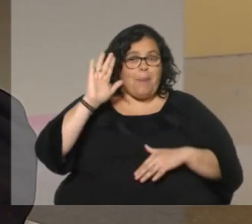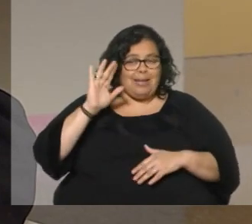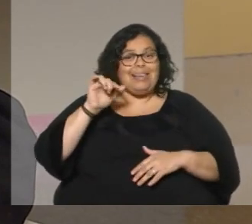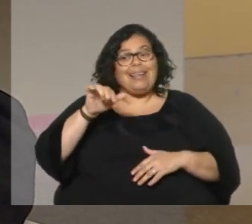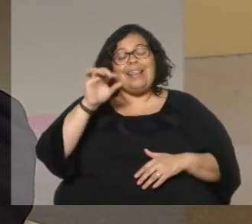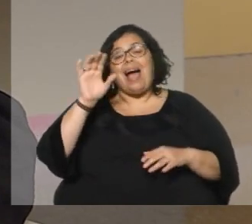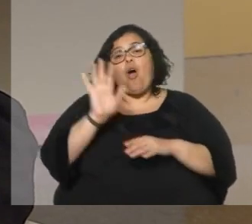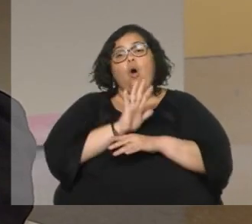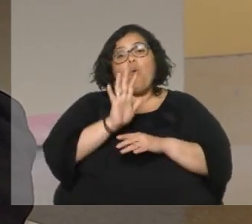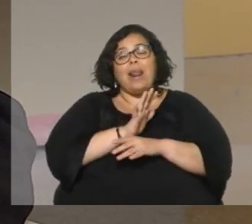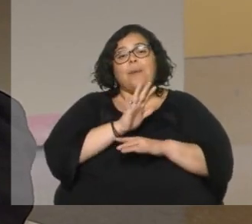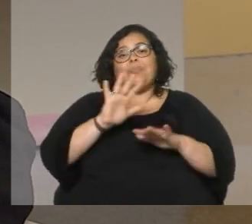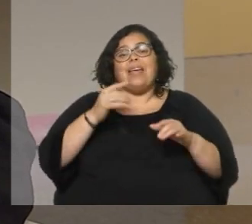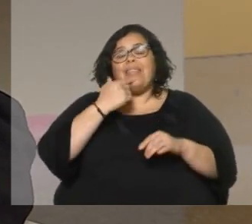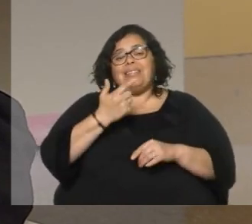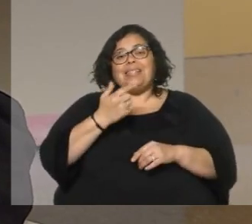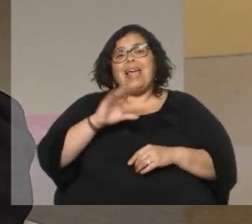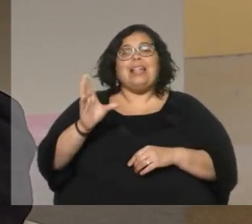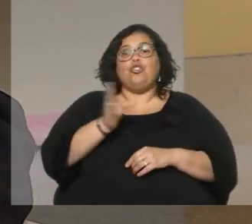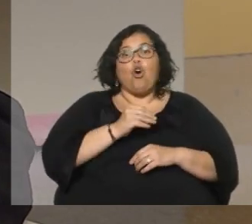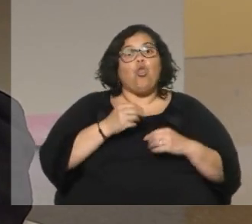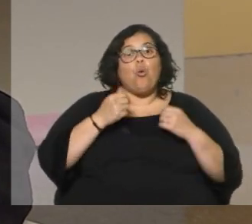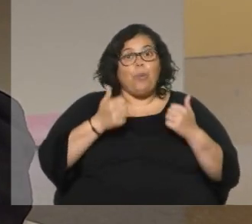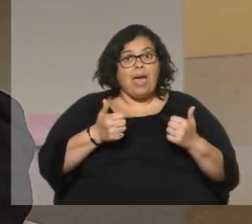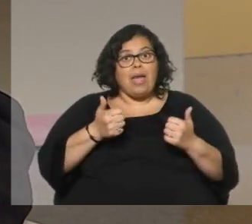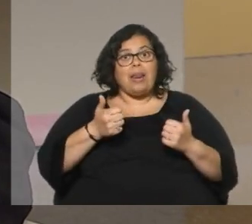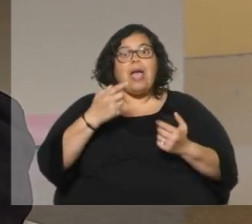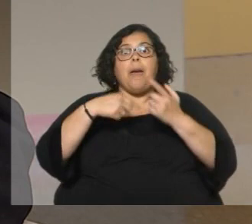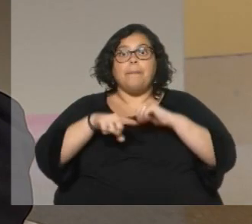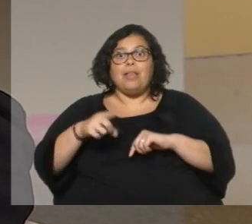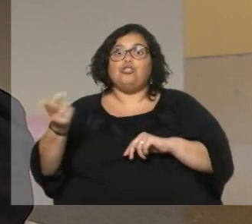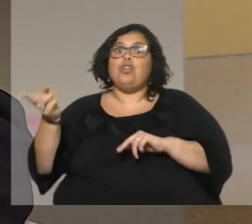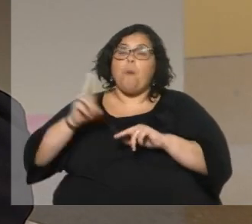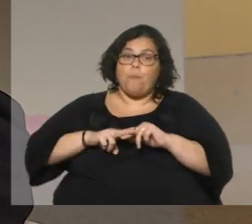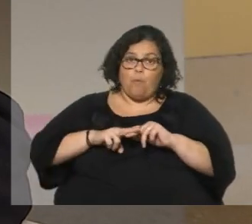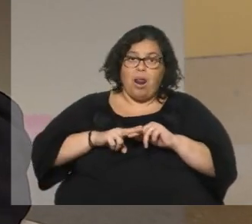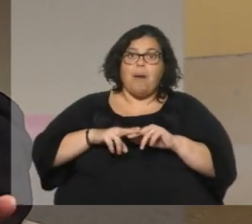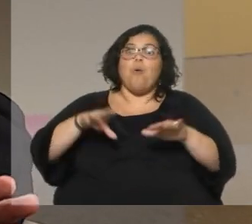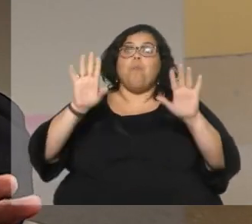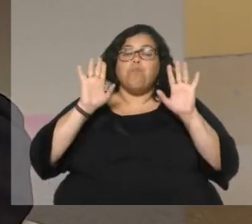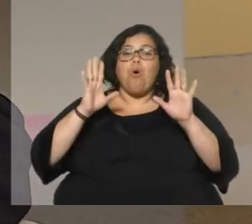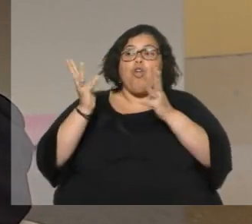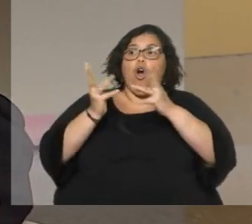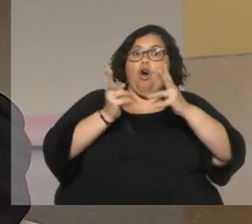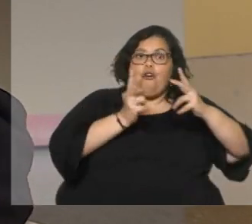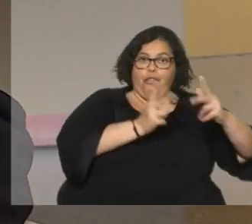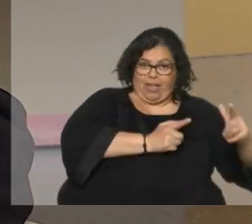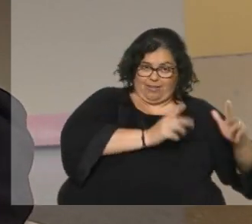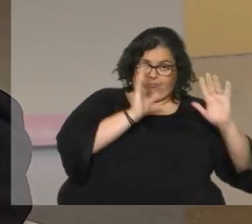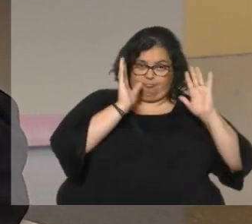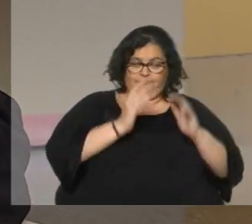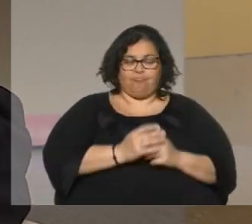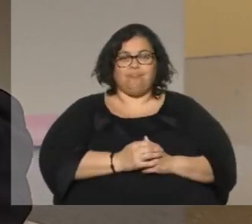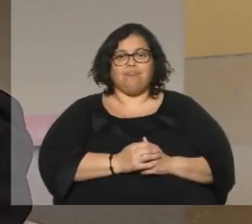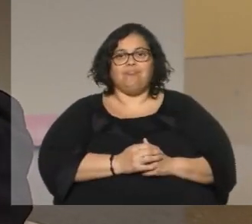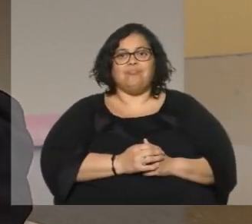al sugestivo título de todo bien mientras nos muramos por orden de ascendencia si te aprendes el título de la obra vas a disfrutarla quedate